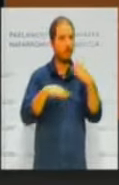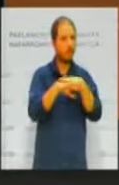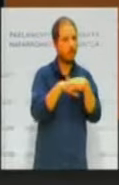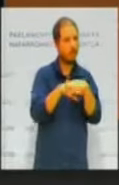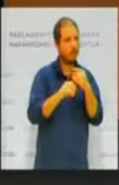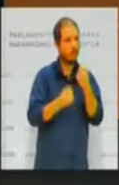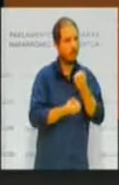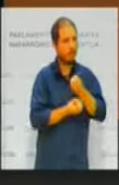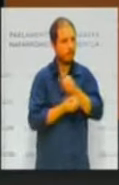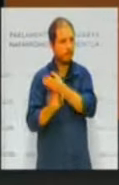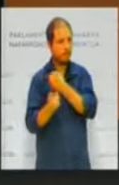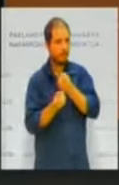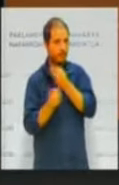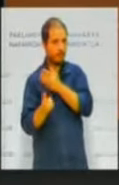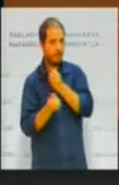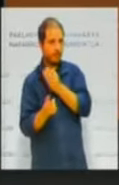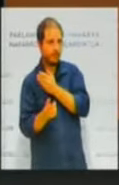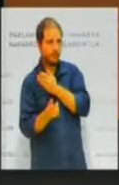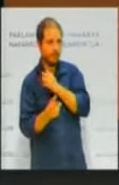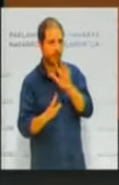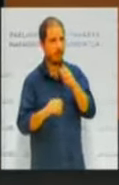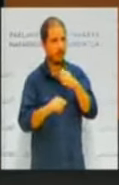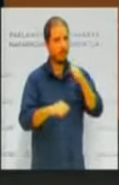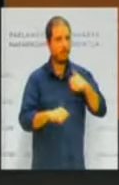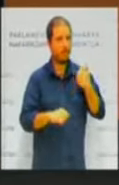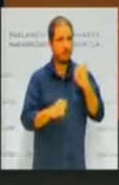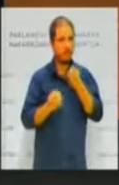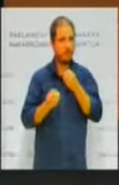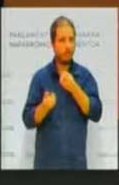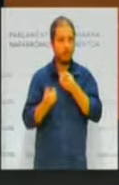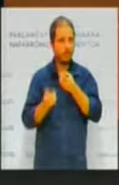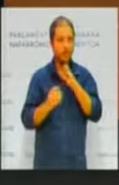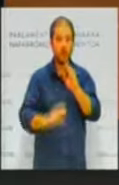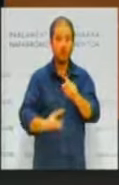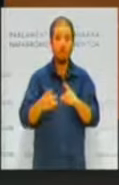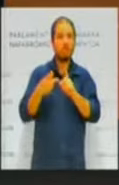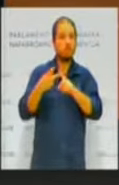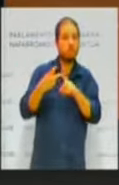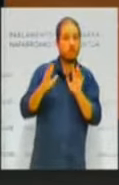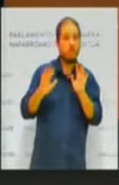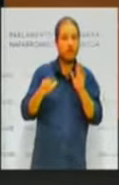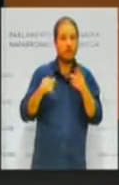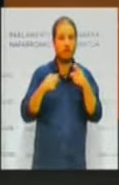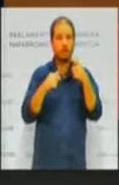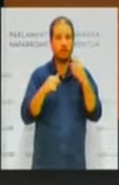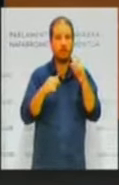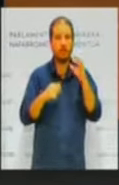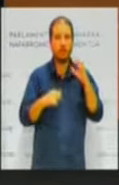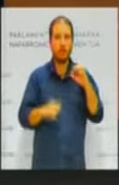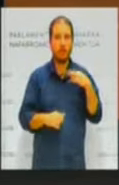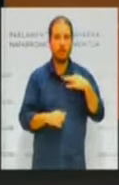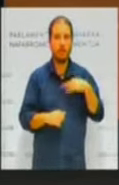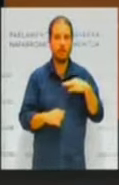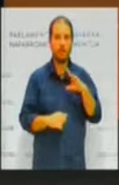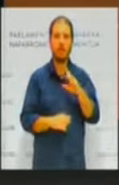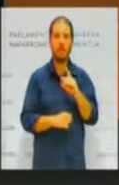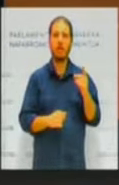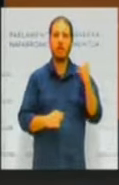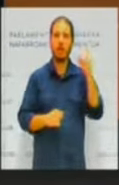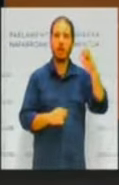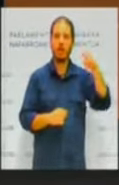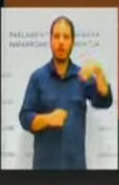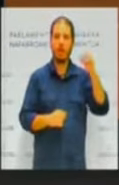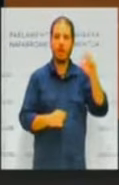tanto es una prevaricación de la información. O dos, que el gabinete del señor Domínguez redacta las notas de prensa del señor